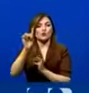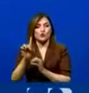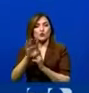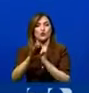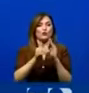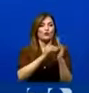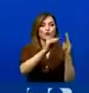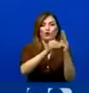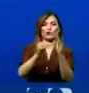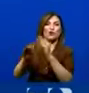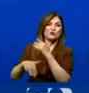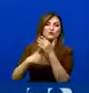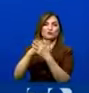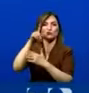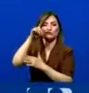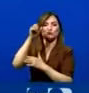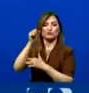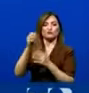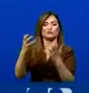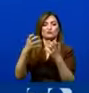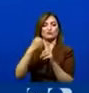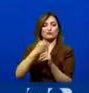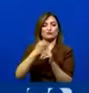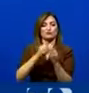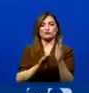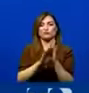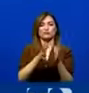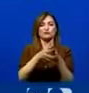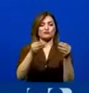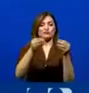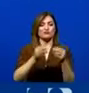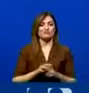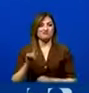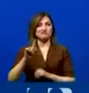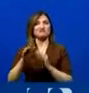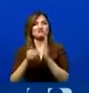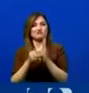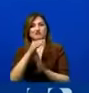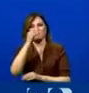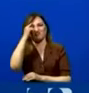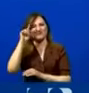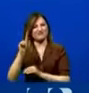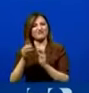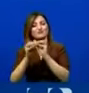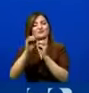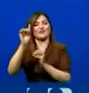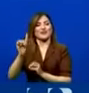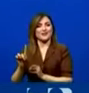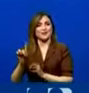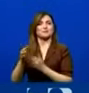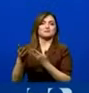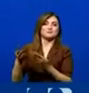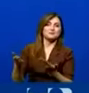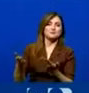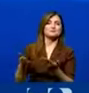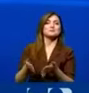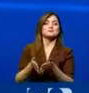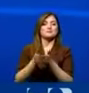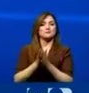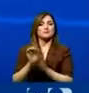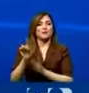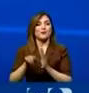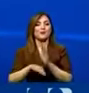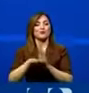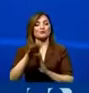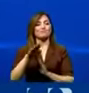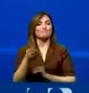cualquier posibilidad de que el gobierno salga adelante. Cualquier posición respecto de UNES se ha supeditado en la mayoría